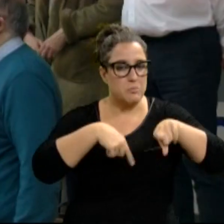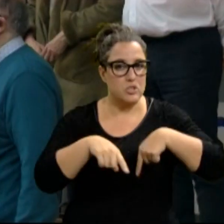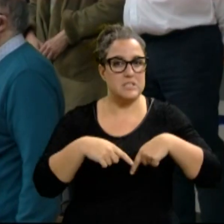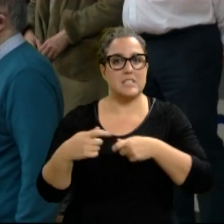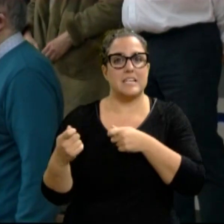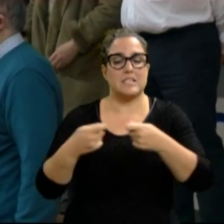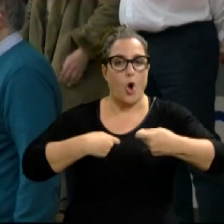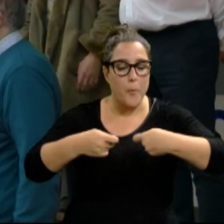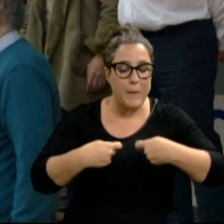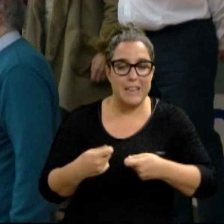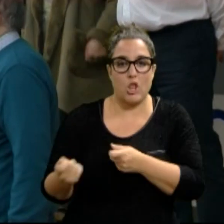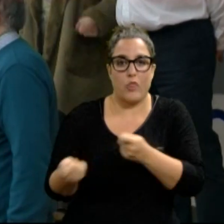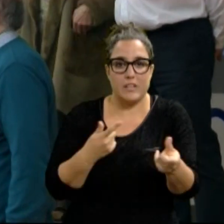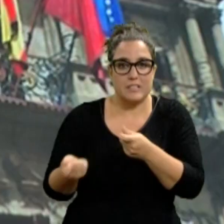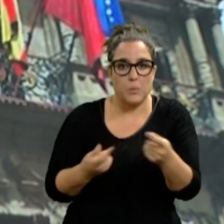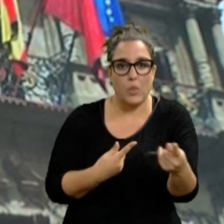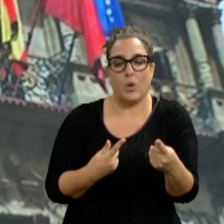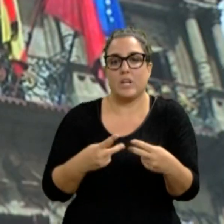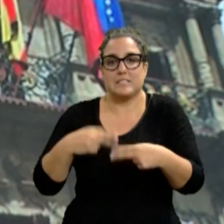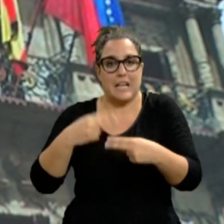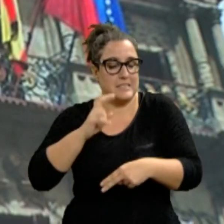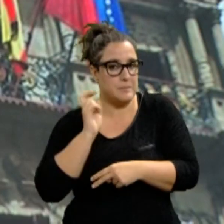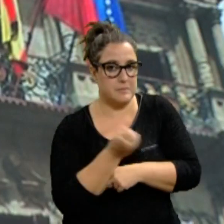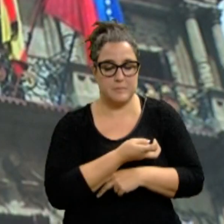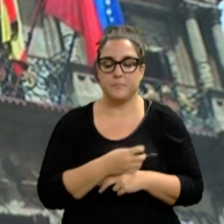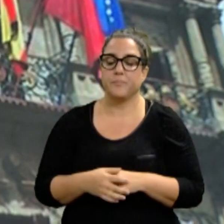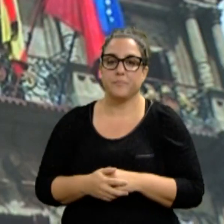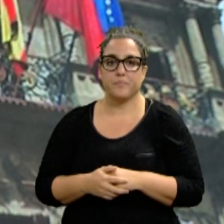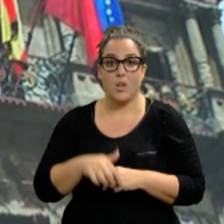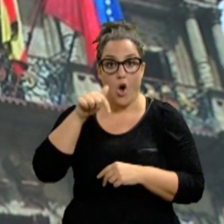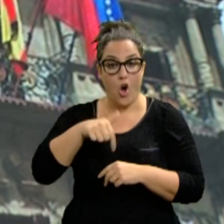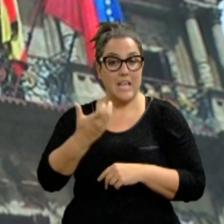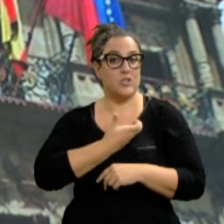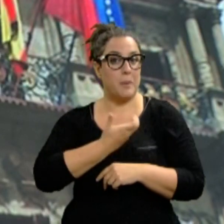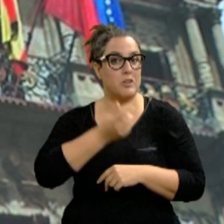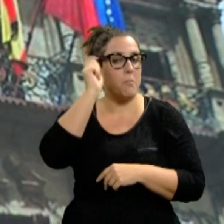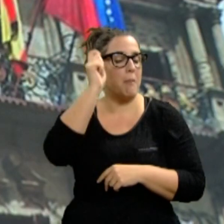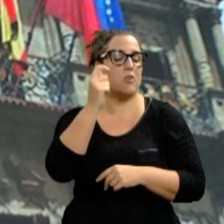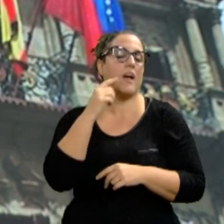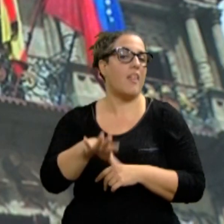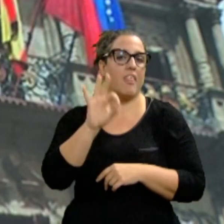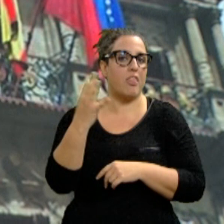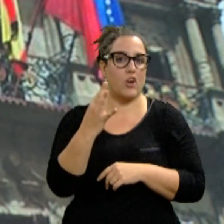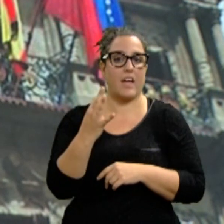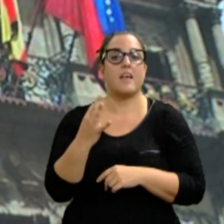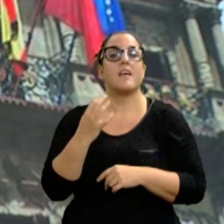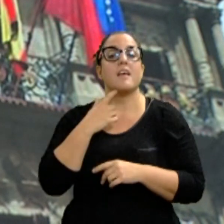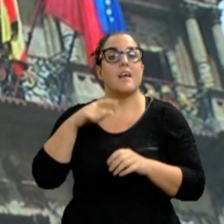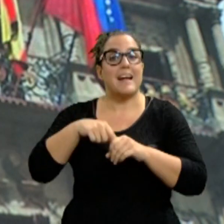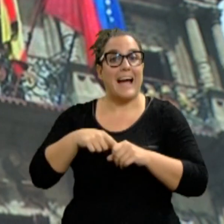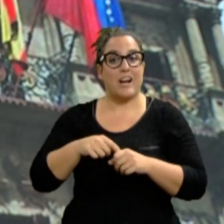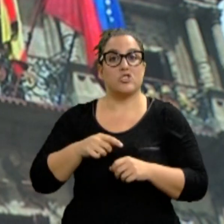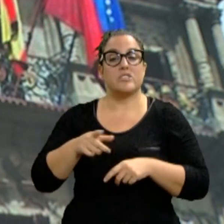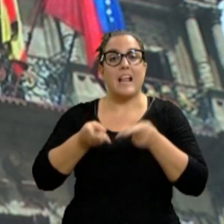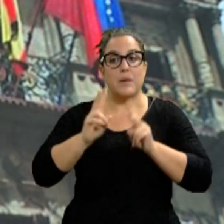distribuidores, bodegas y taxis. Bueno, hay más cosas. Hoy en el Ayuntamiento de Pamplona se ha decidido congelar también los sueldos de los cargos de libre designación.